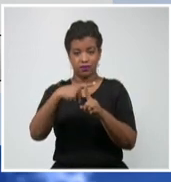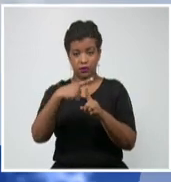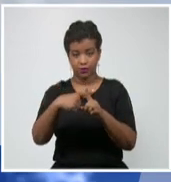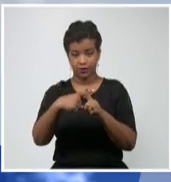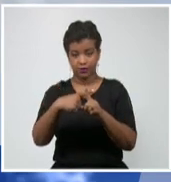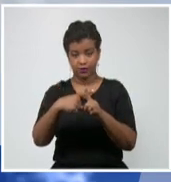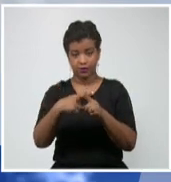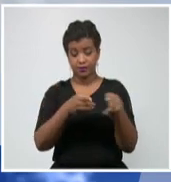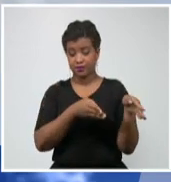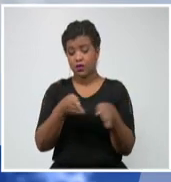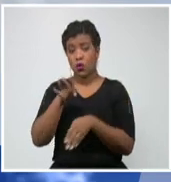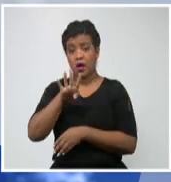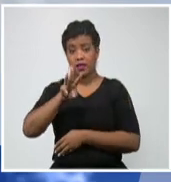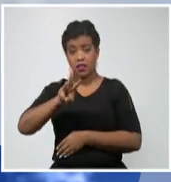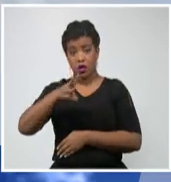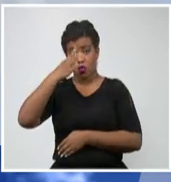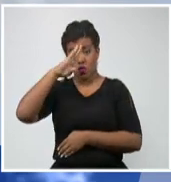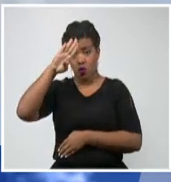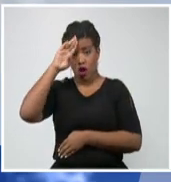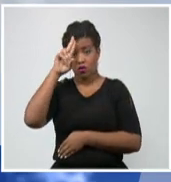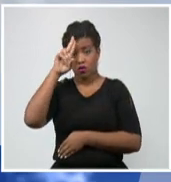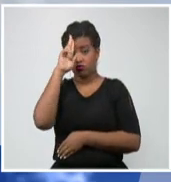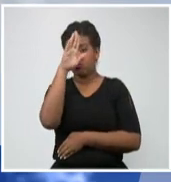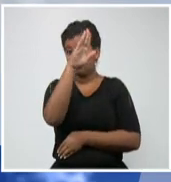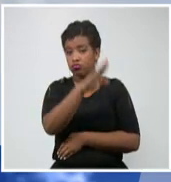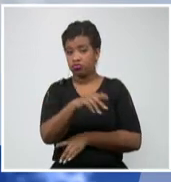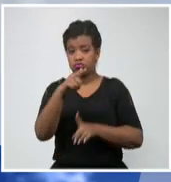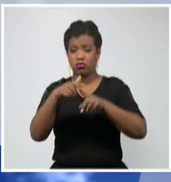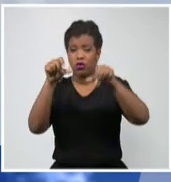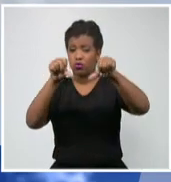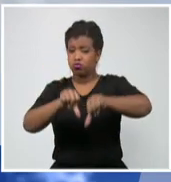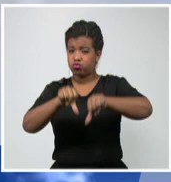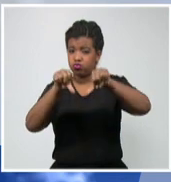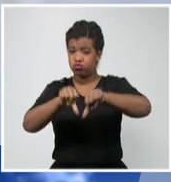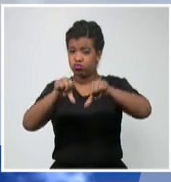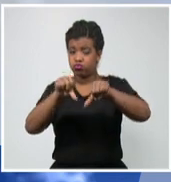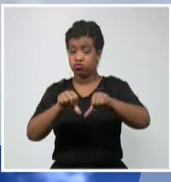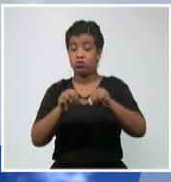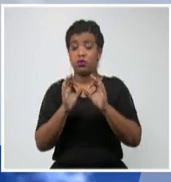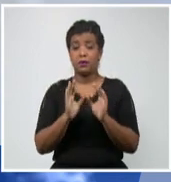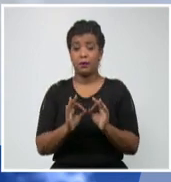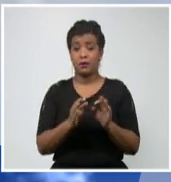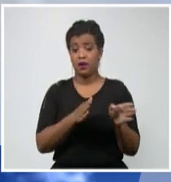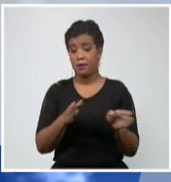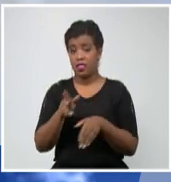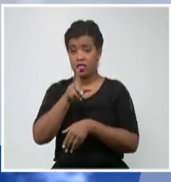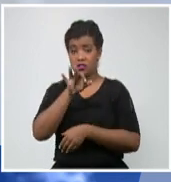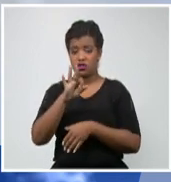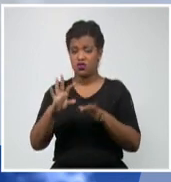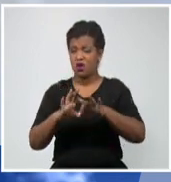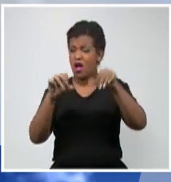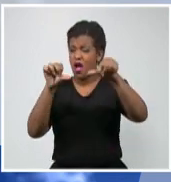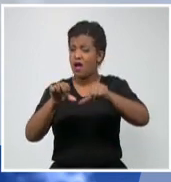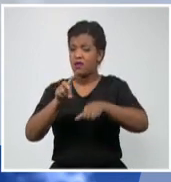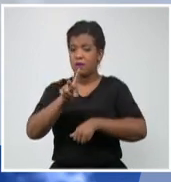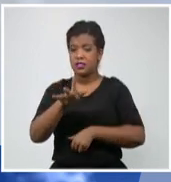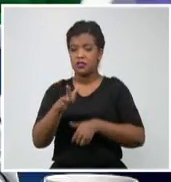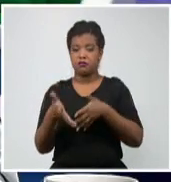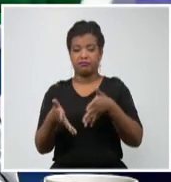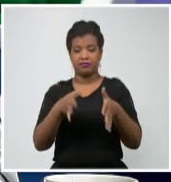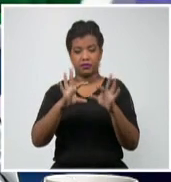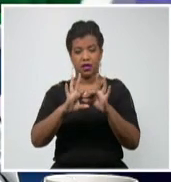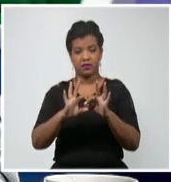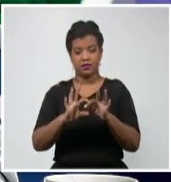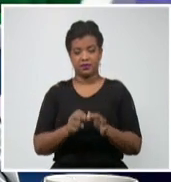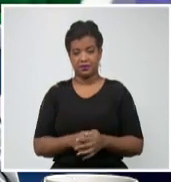43 cubanos se encuentran hospitalizados en terapia intensiva, de ellos 18 críticos y 25 en estado grave.